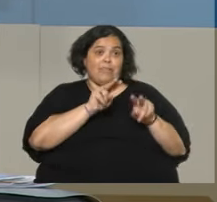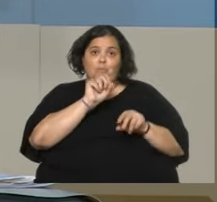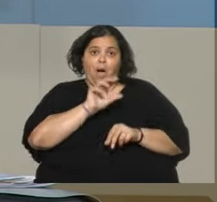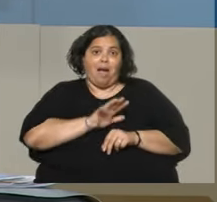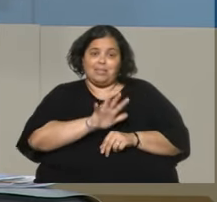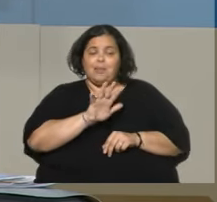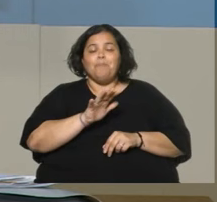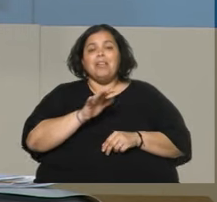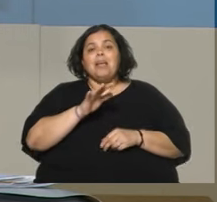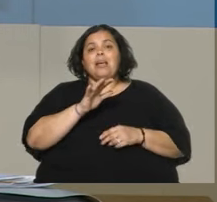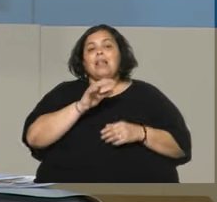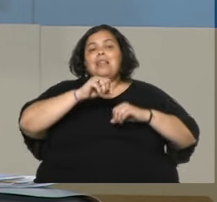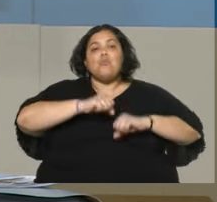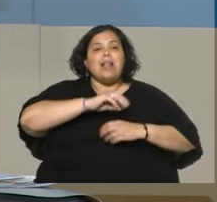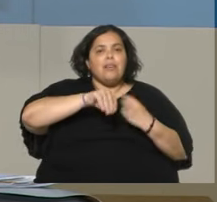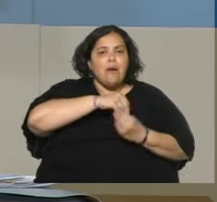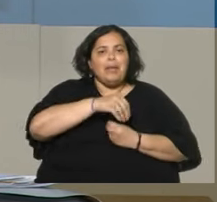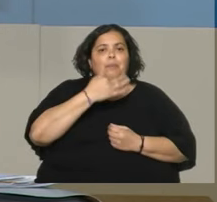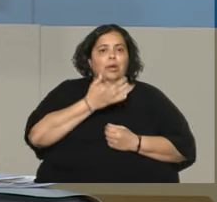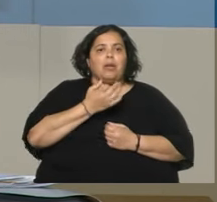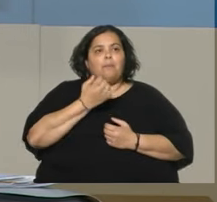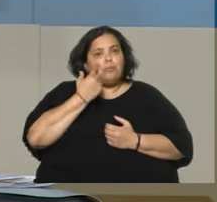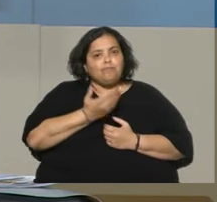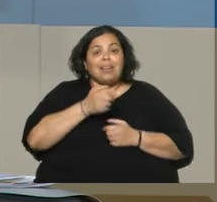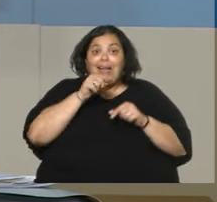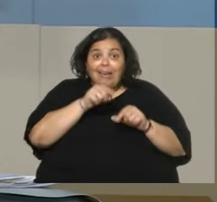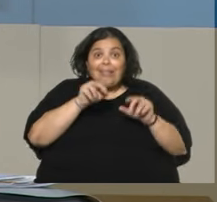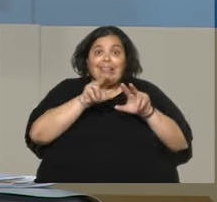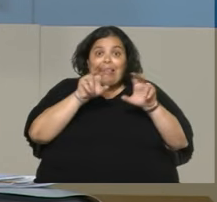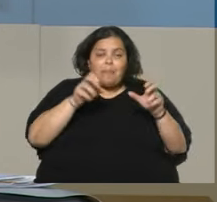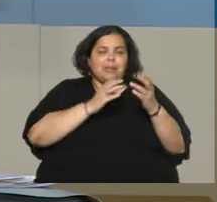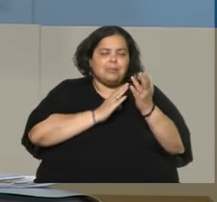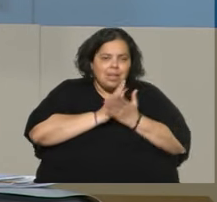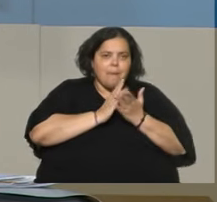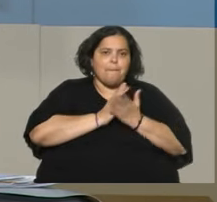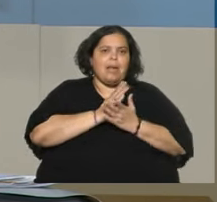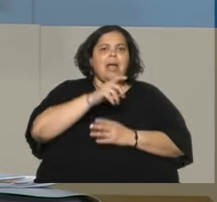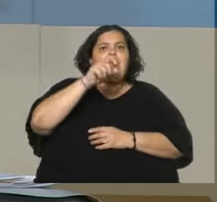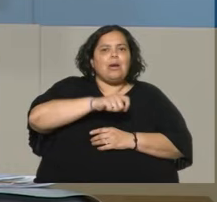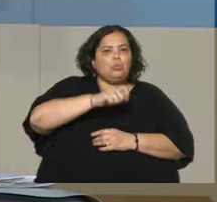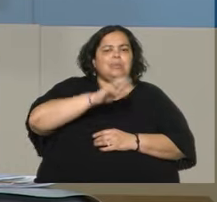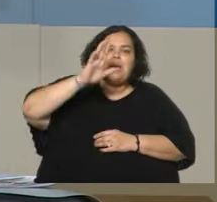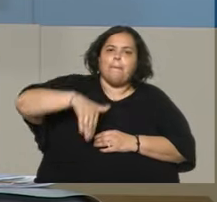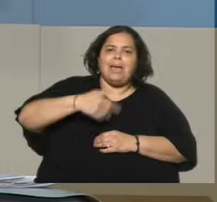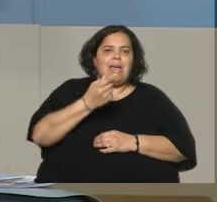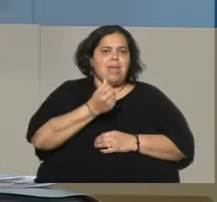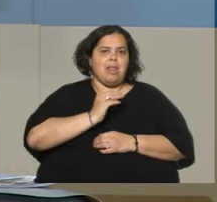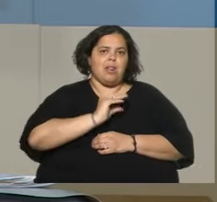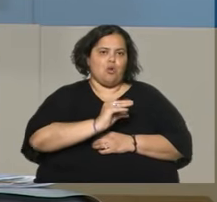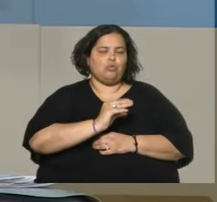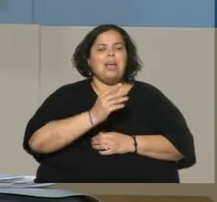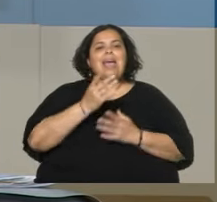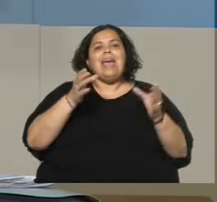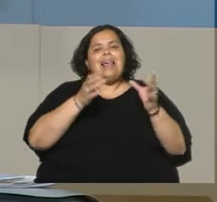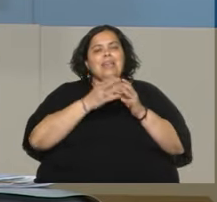en todo lo que tiene que ver esta temática desnuda que siempre son los eslabones de la justicia que menos recursos tienen, el equipo jurídico de la